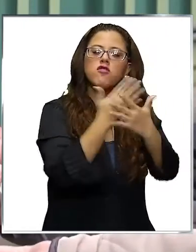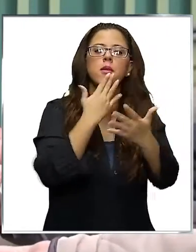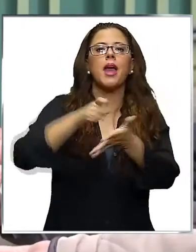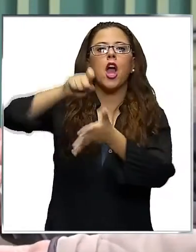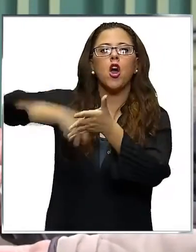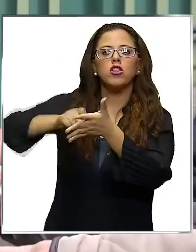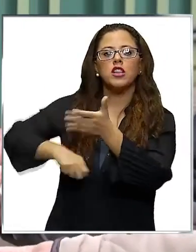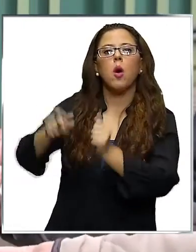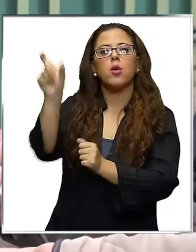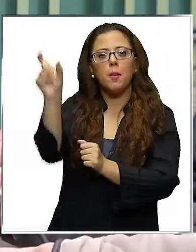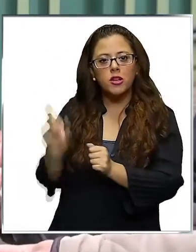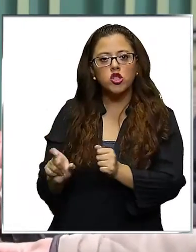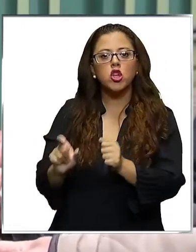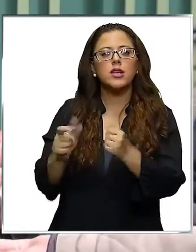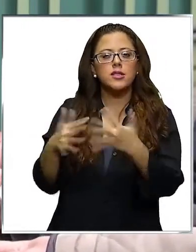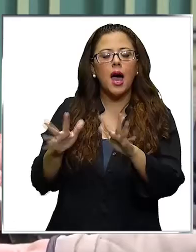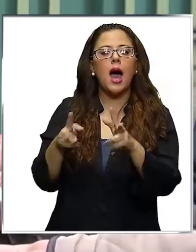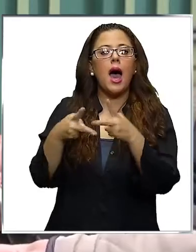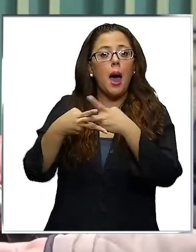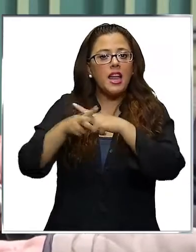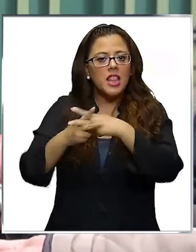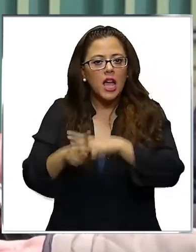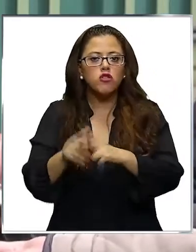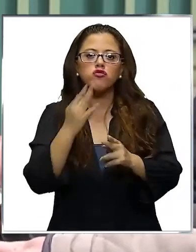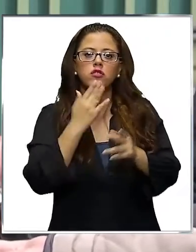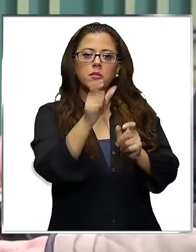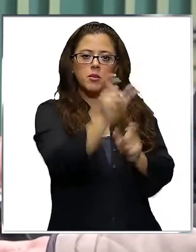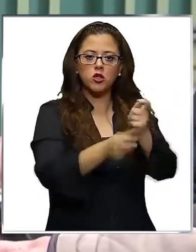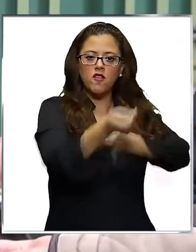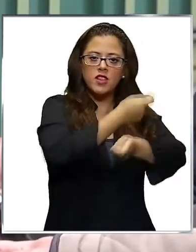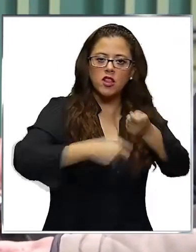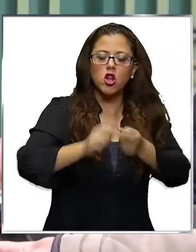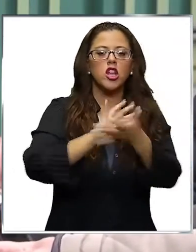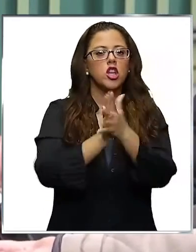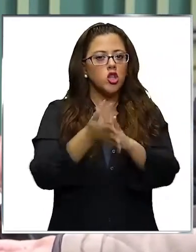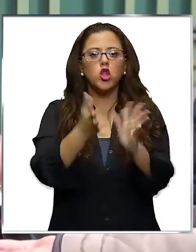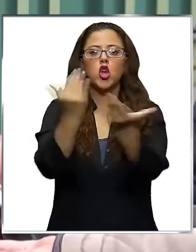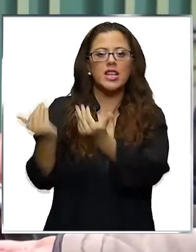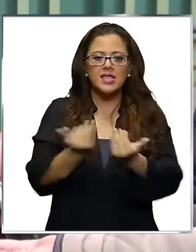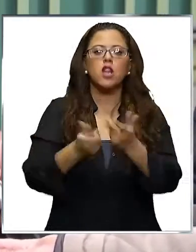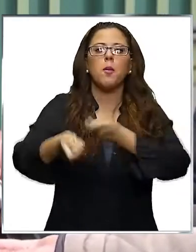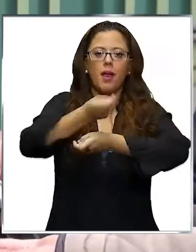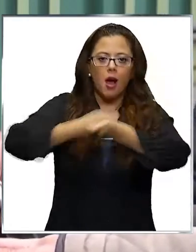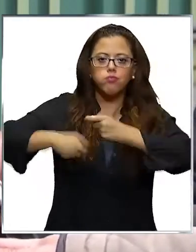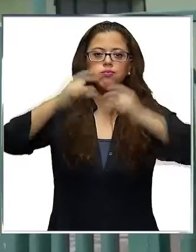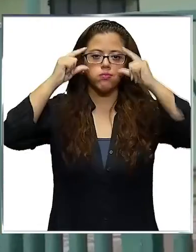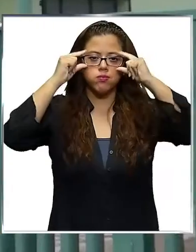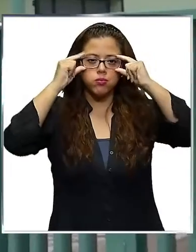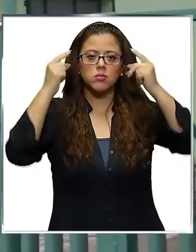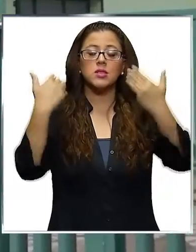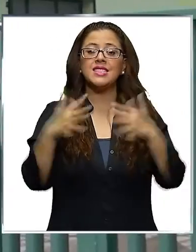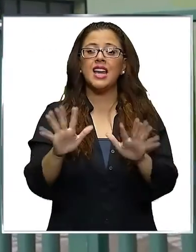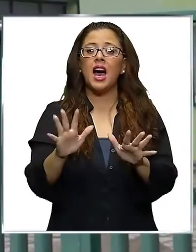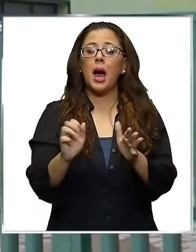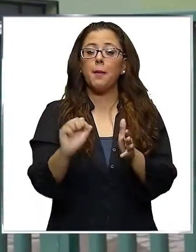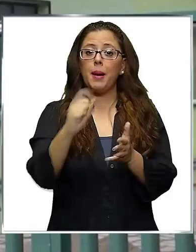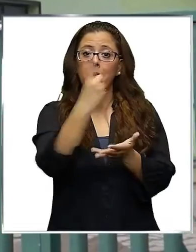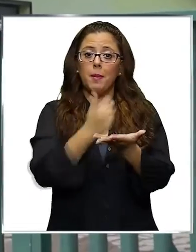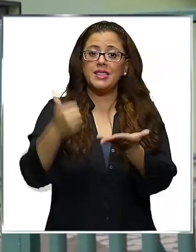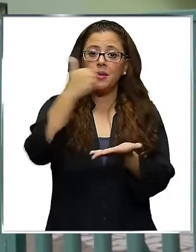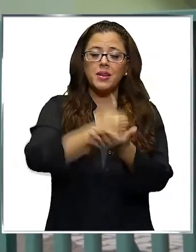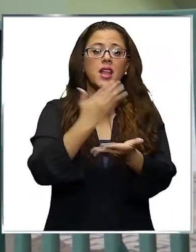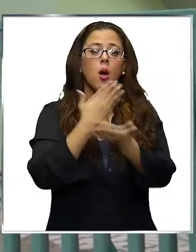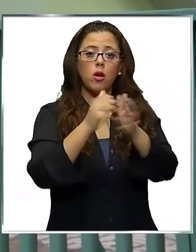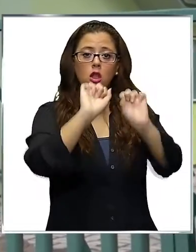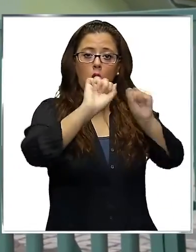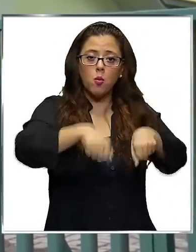contratar un técnico, un vendedor y toda la implementación que es necesaria para una óptica. Para el fin del primer semestre